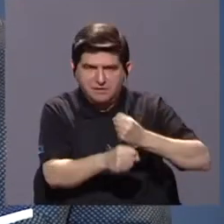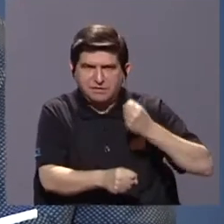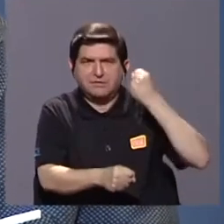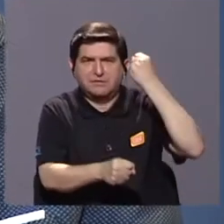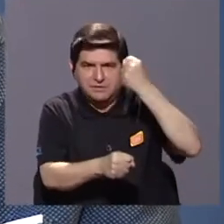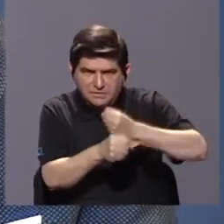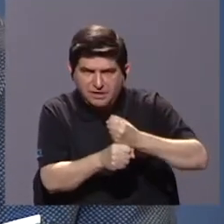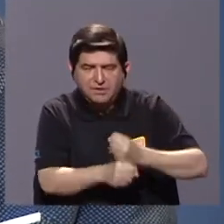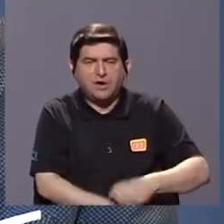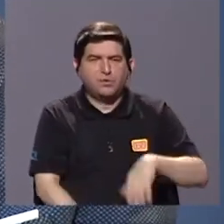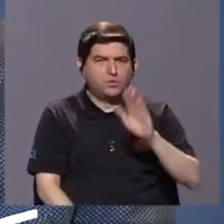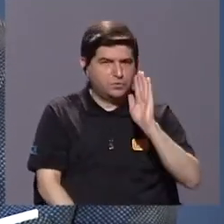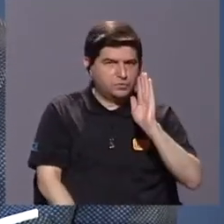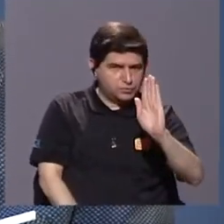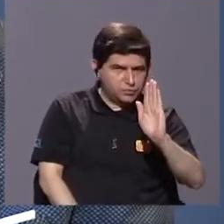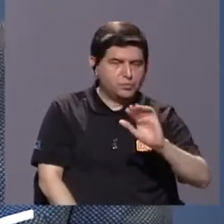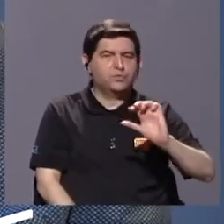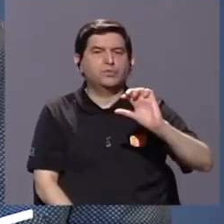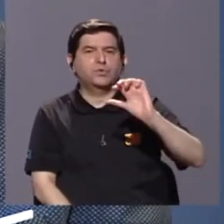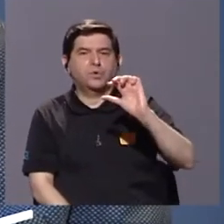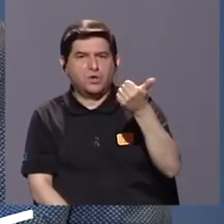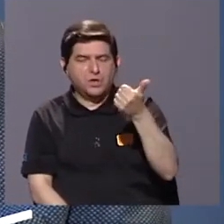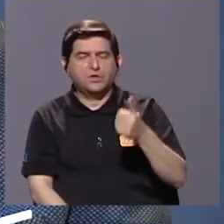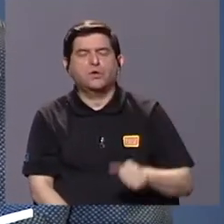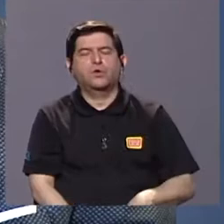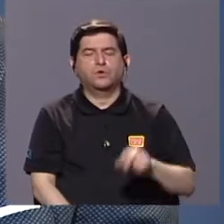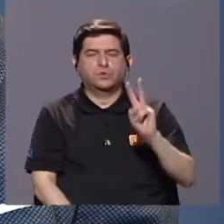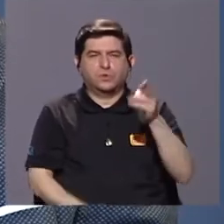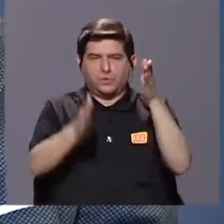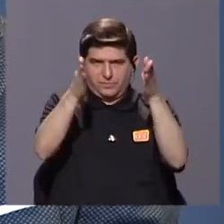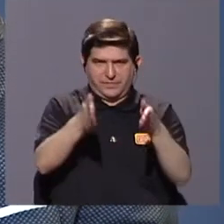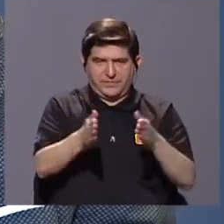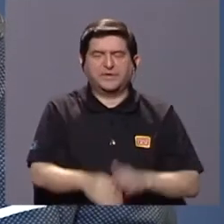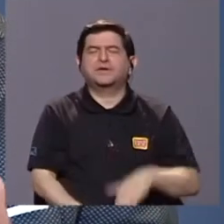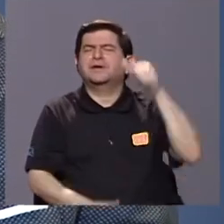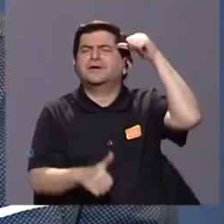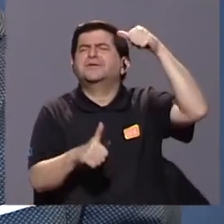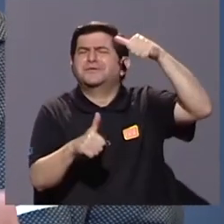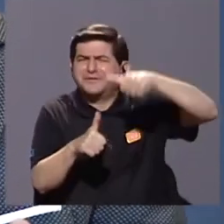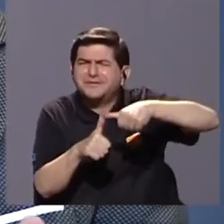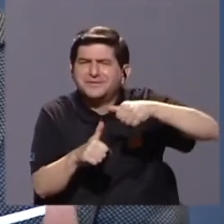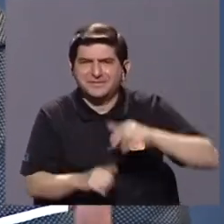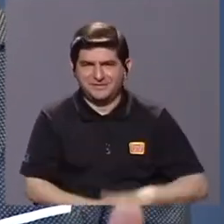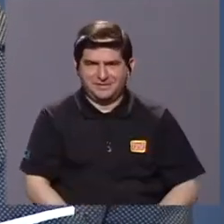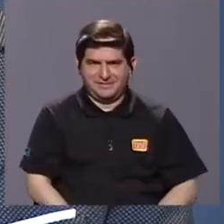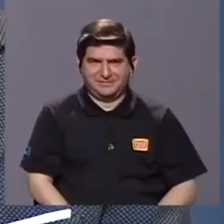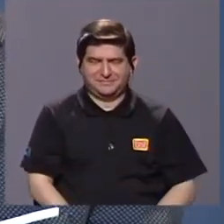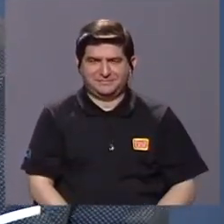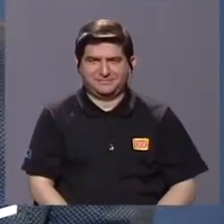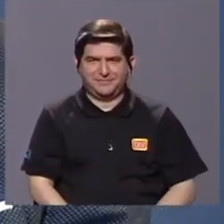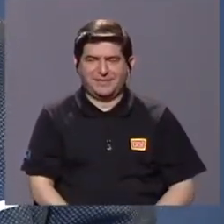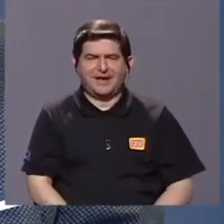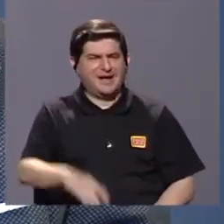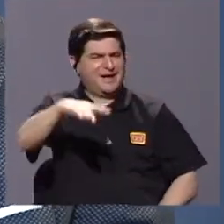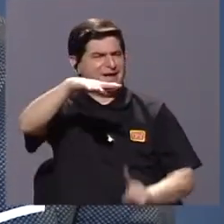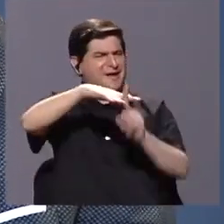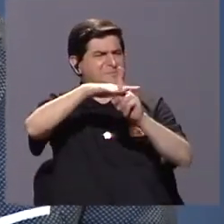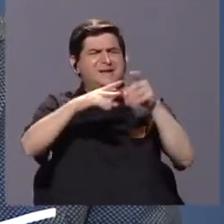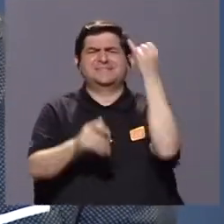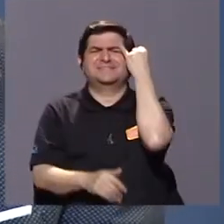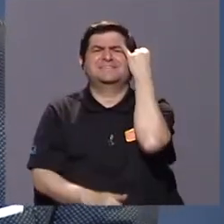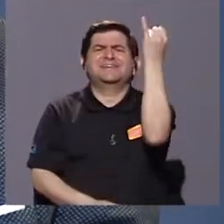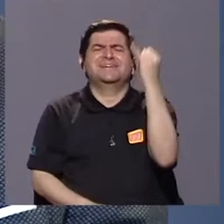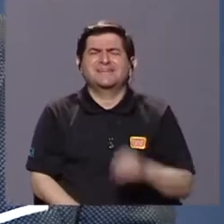suyo y de otro colaborador. Recordémonos, ¿cómo surge la idea,